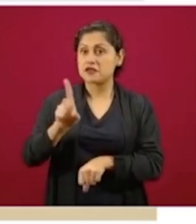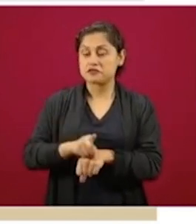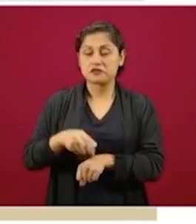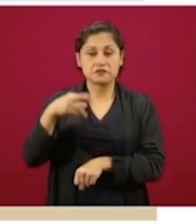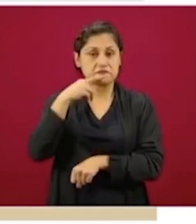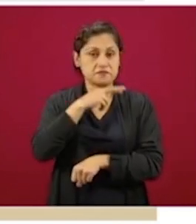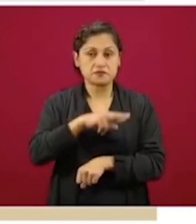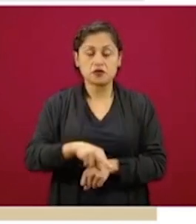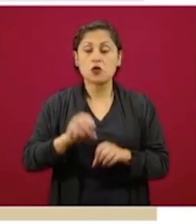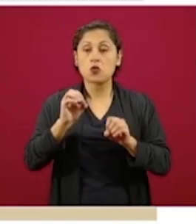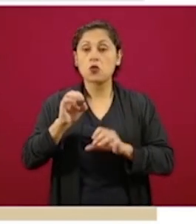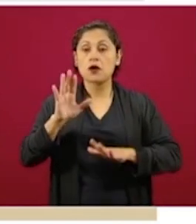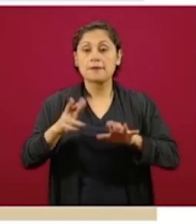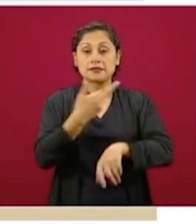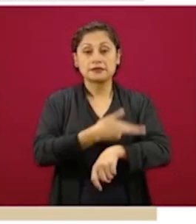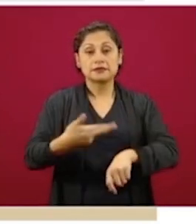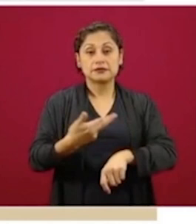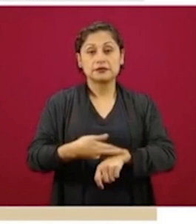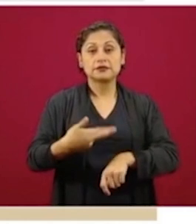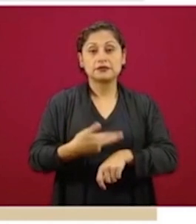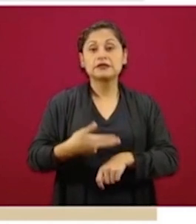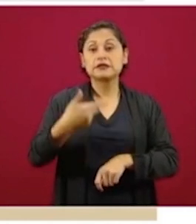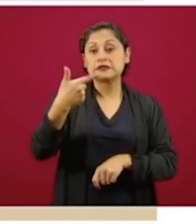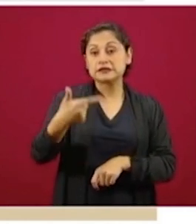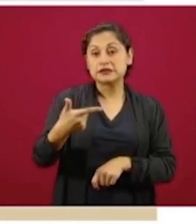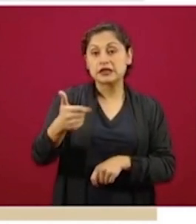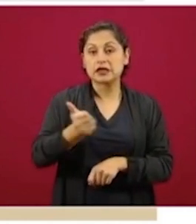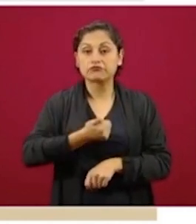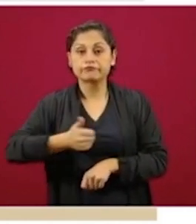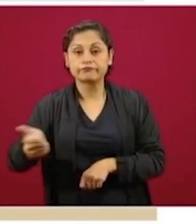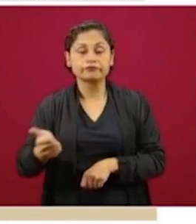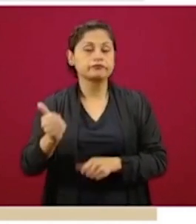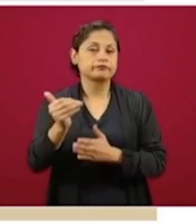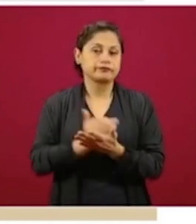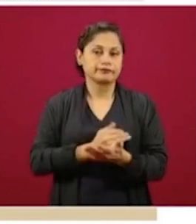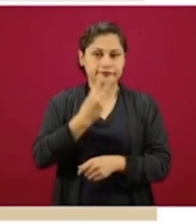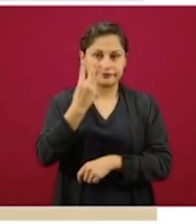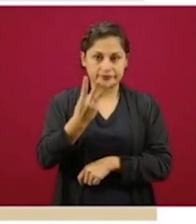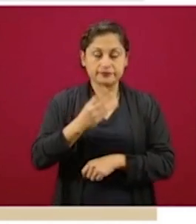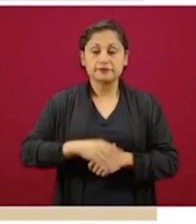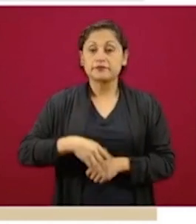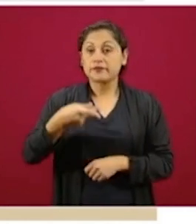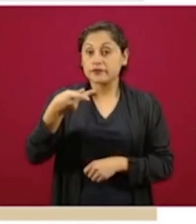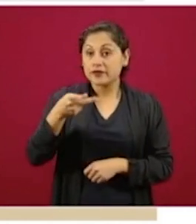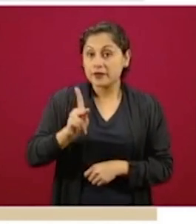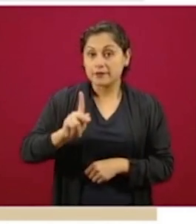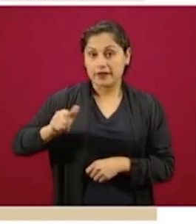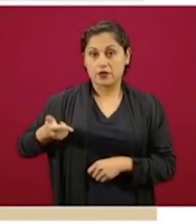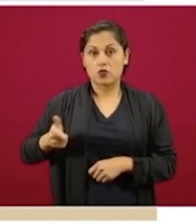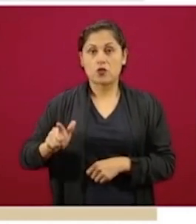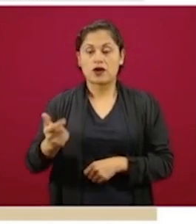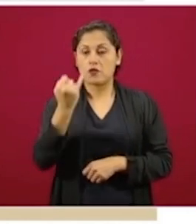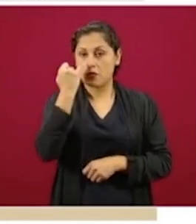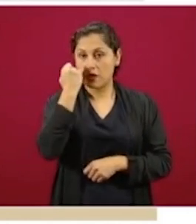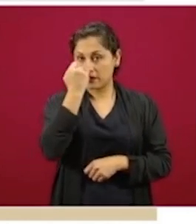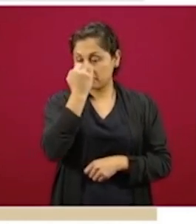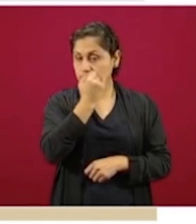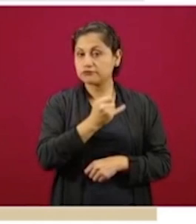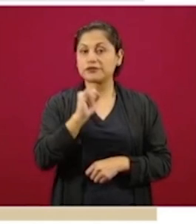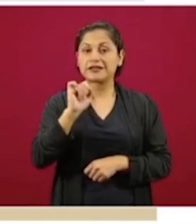trámites pasaron de siete a tres trámites, pero en el caso de Irapuato la dimensión es mucho más impactante.